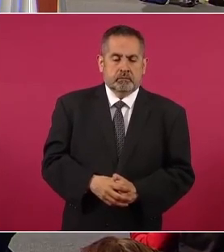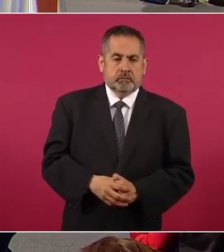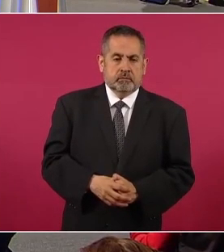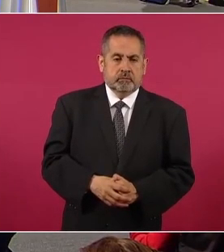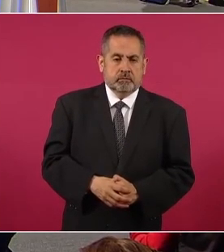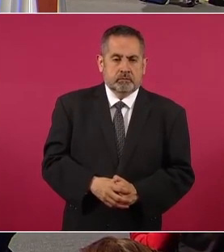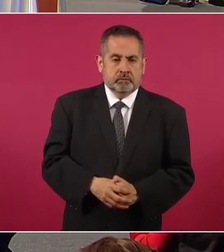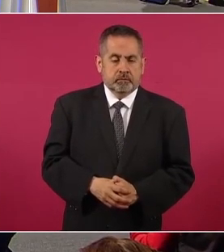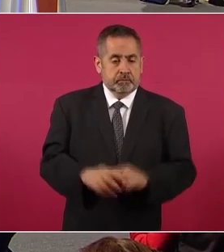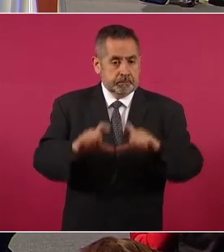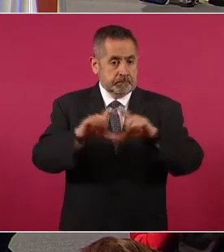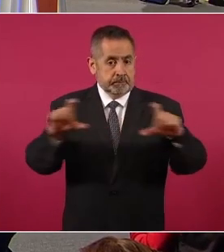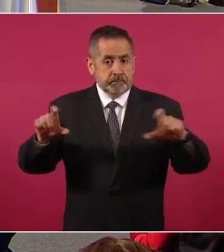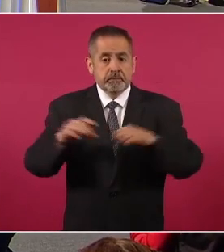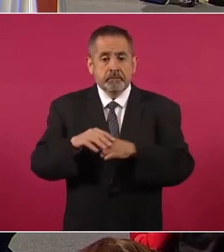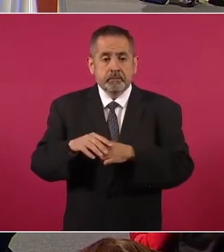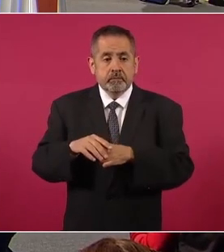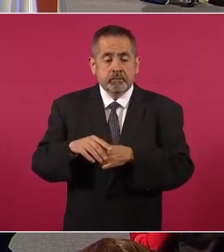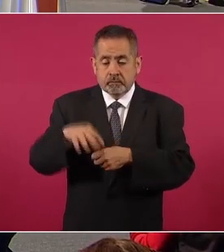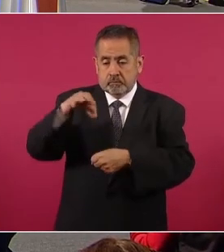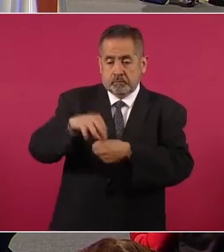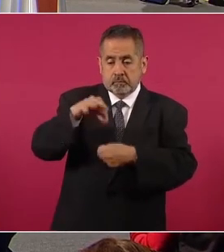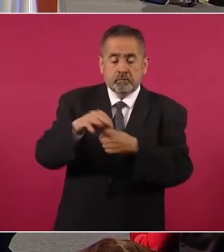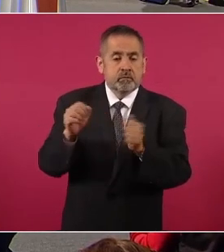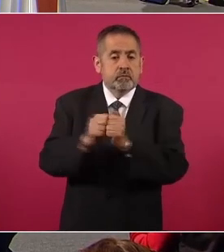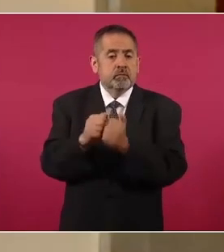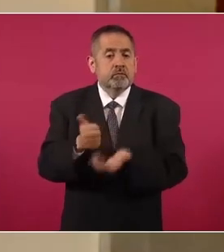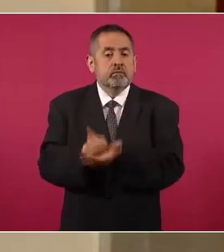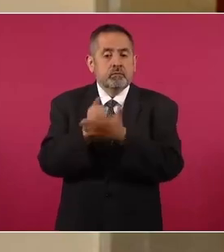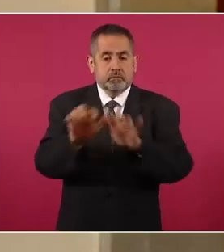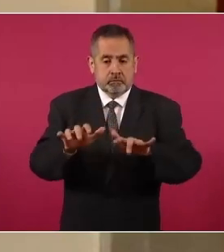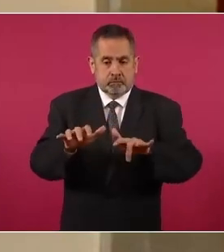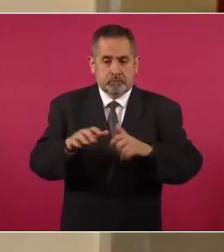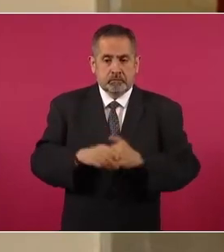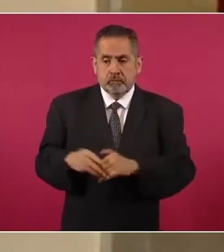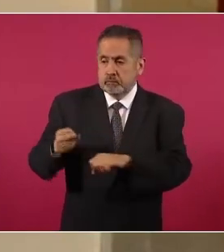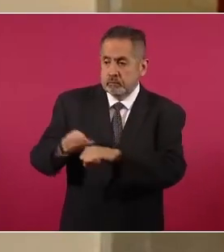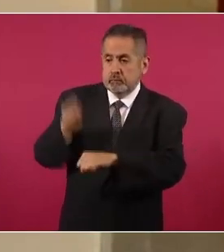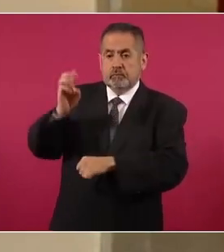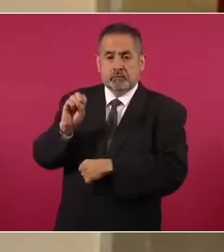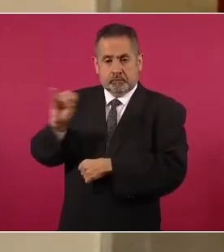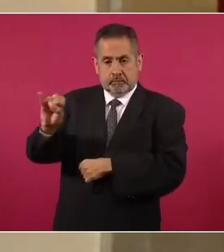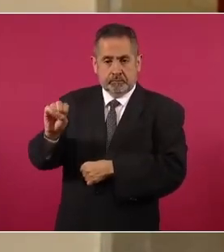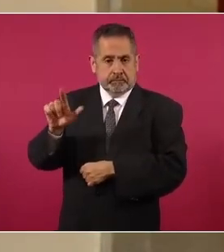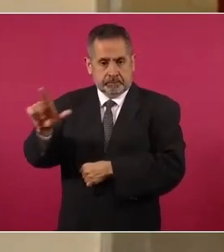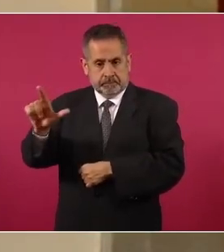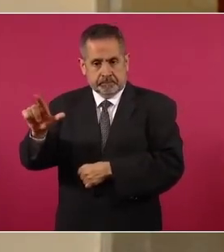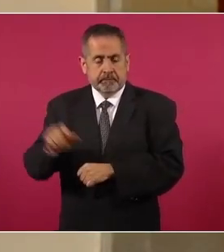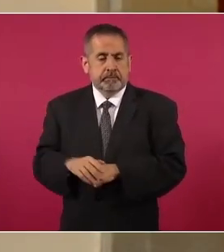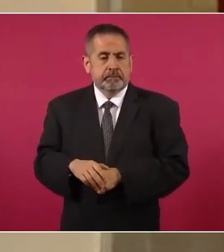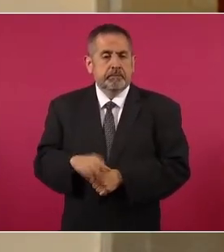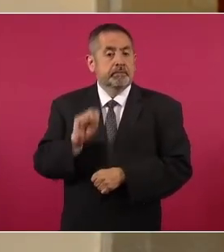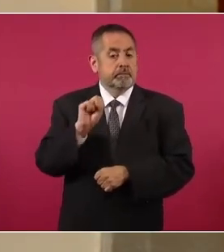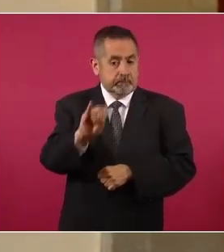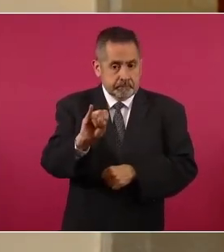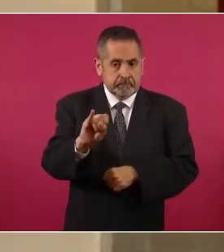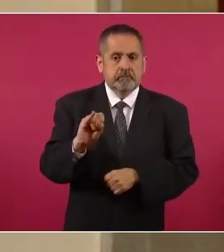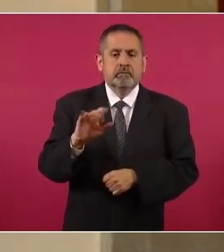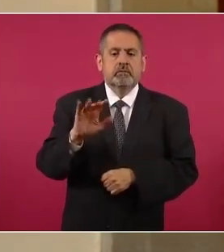Ampliar el uso del voto electrónico. Muy a favor, 17. A favor,